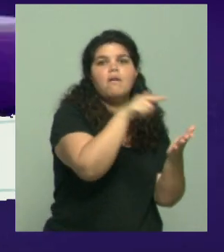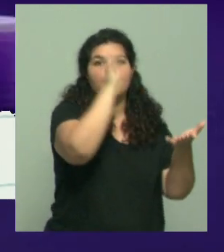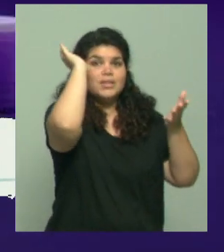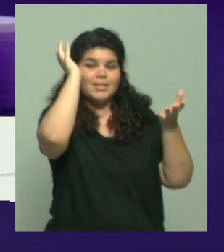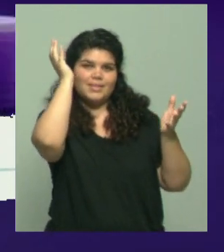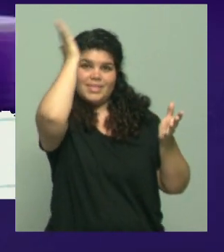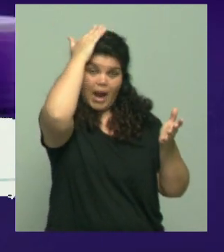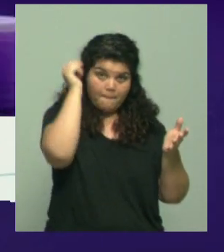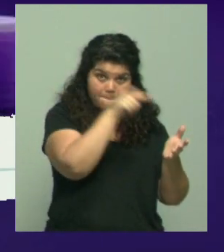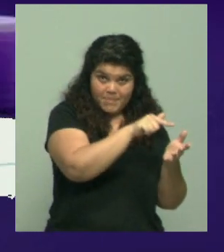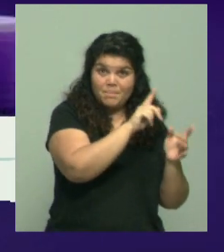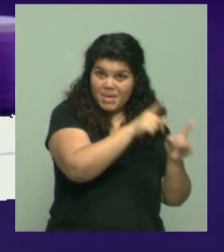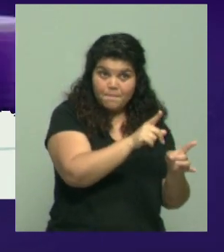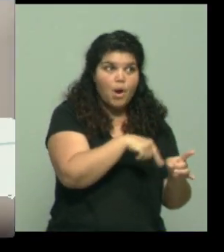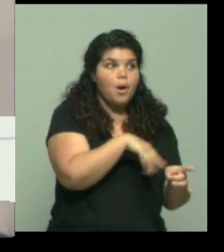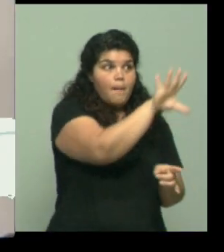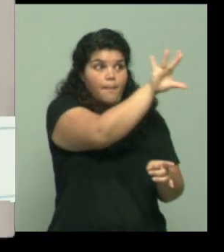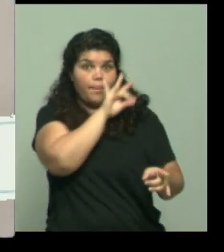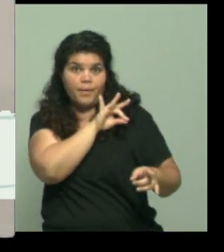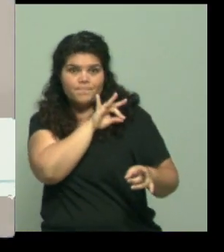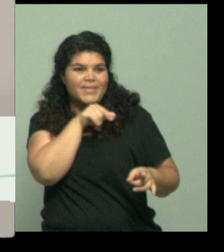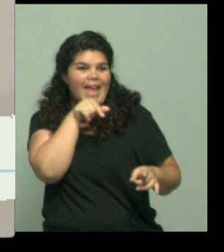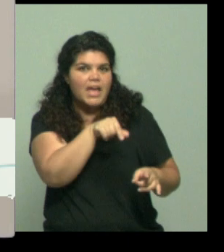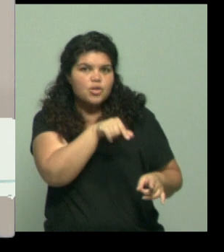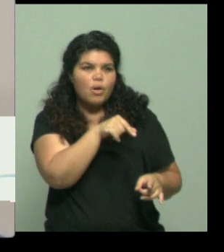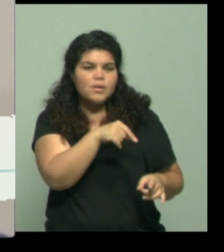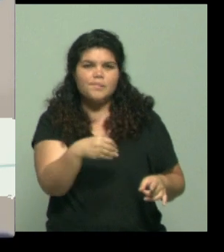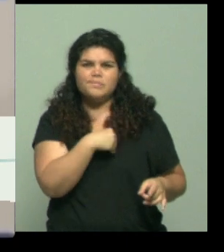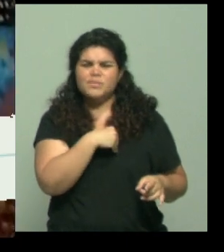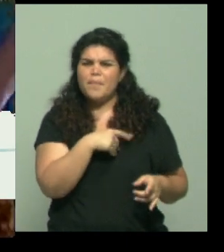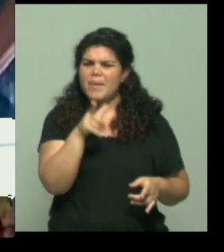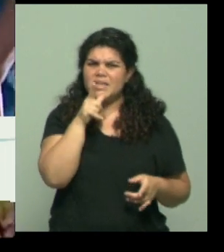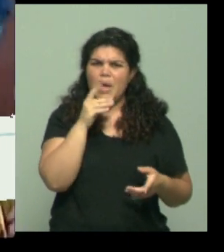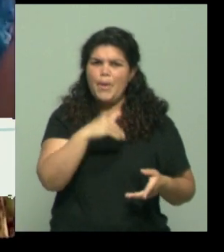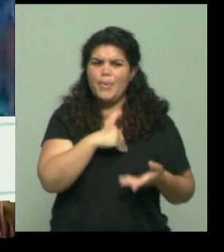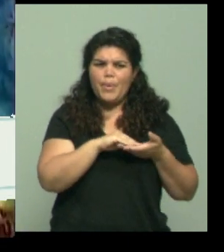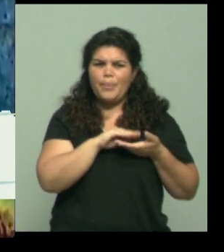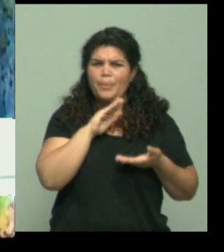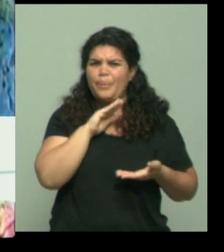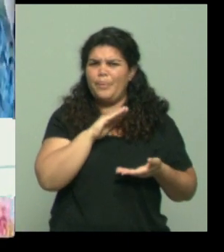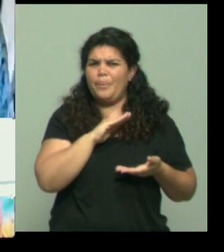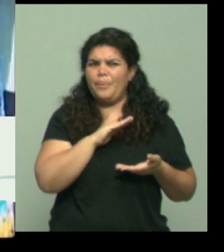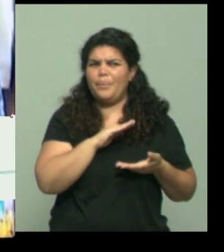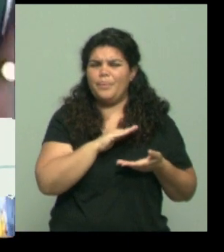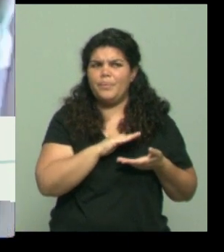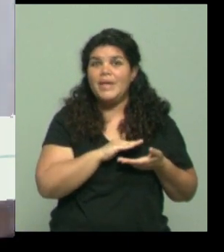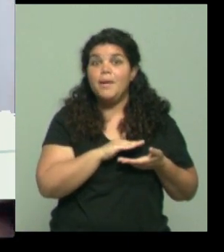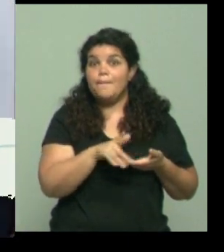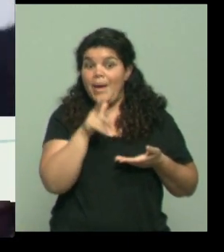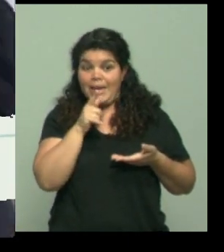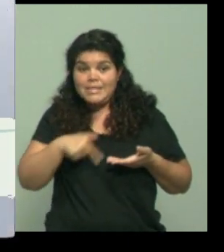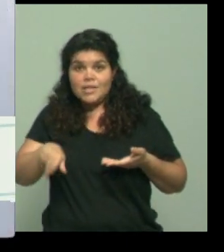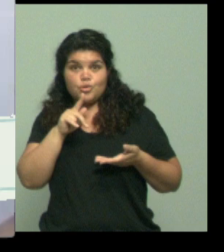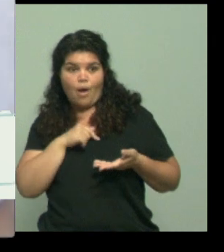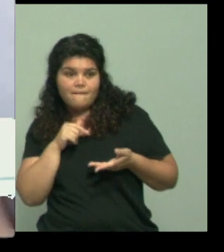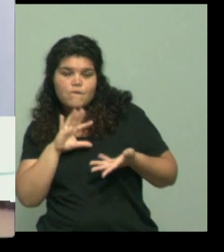de industrialización. Bueno, es ahí donde creo que Tim Bolts puede haber generado un plus. Vamos a ver si ese plus alcanza como